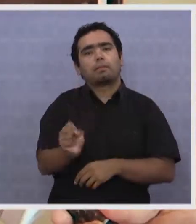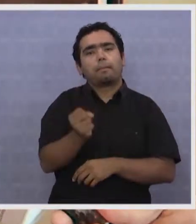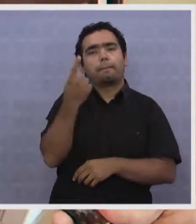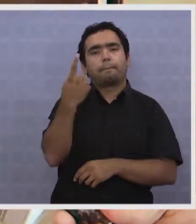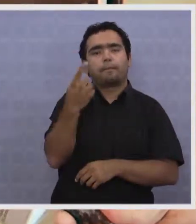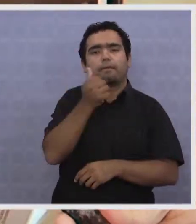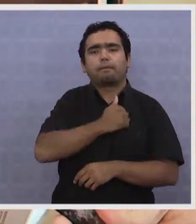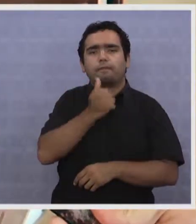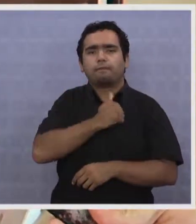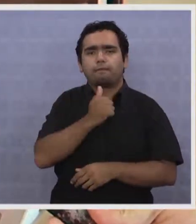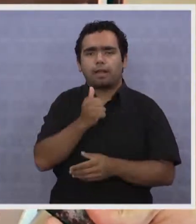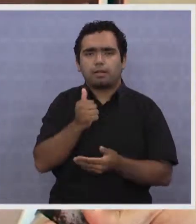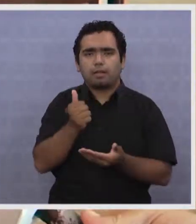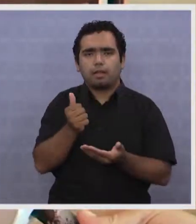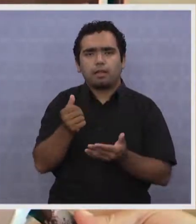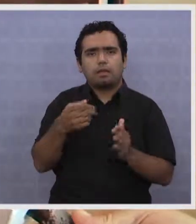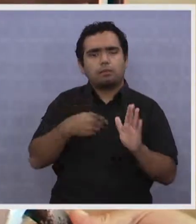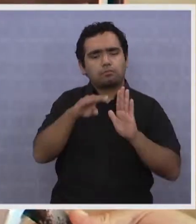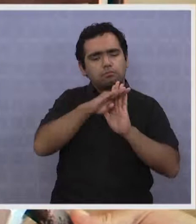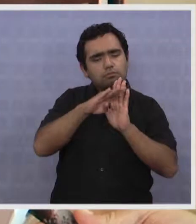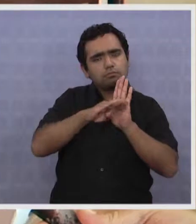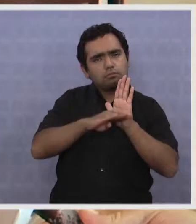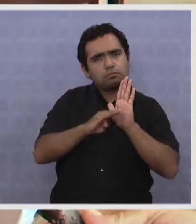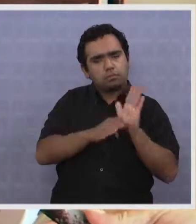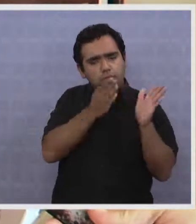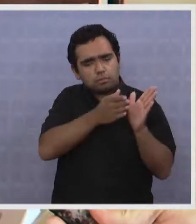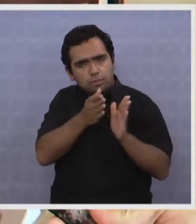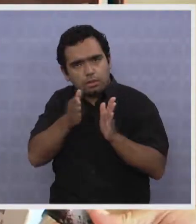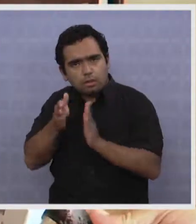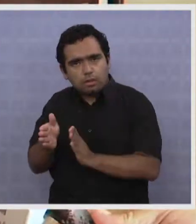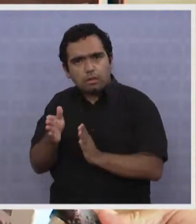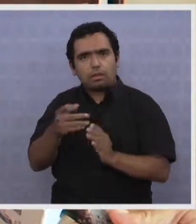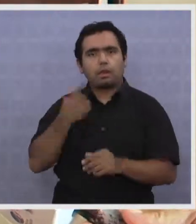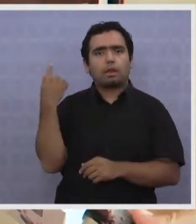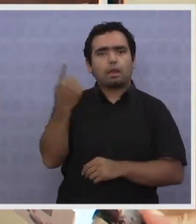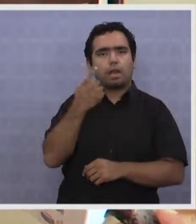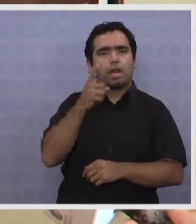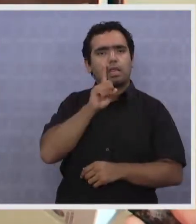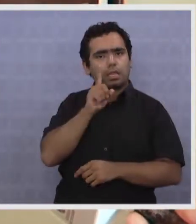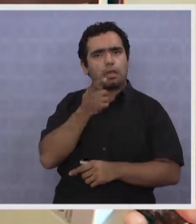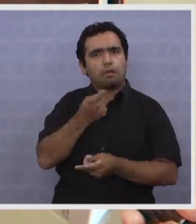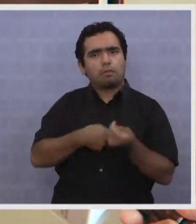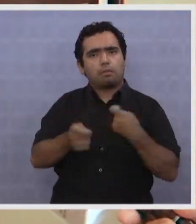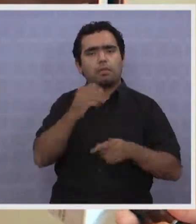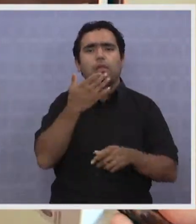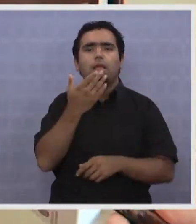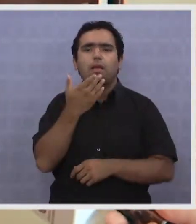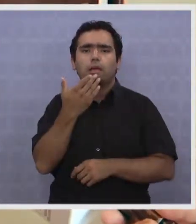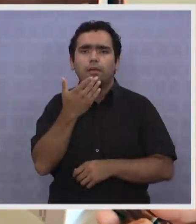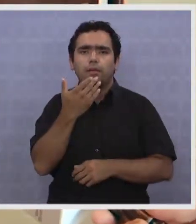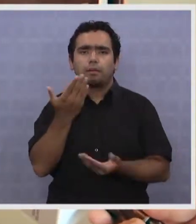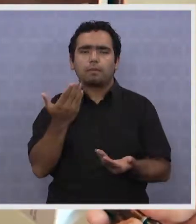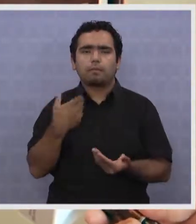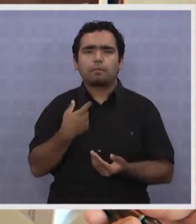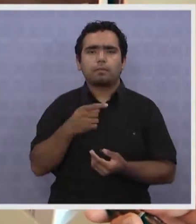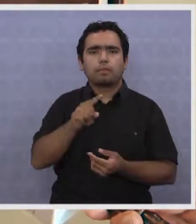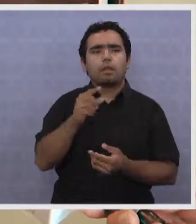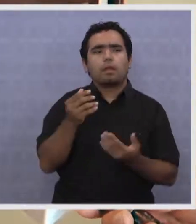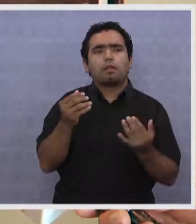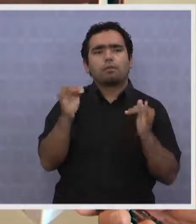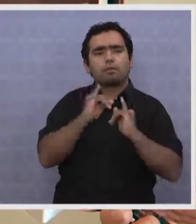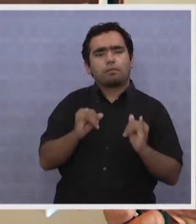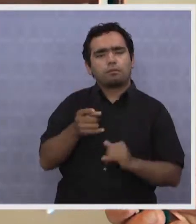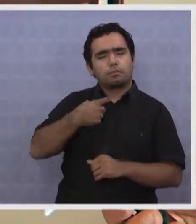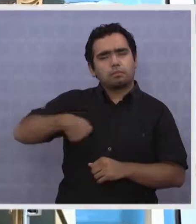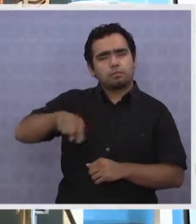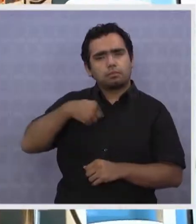primero, digamos, la falta de regulación general que tiene el mercado y también la concepción que existe respecto